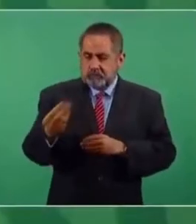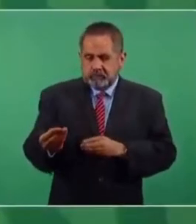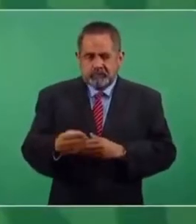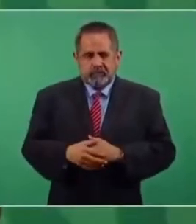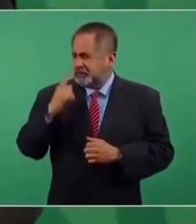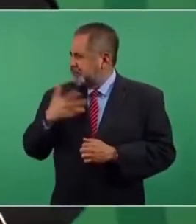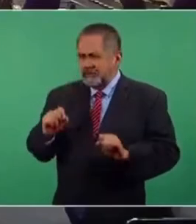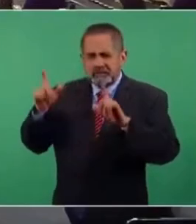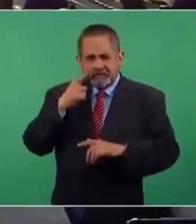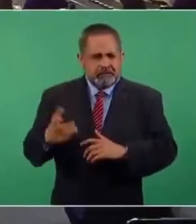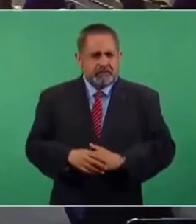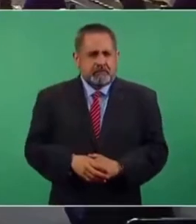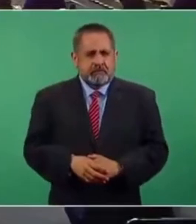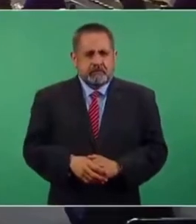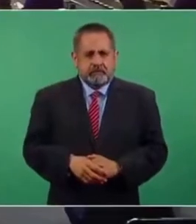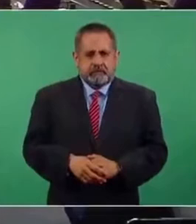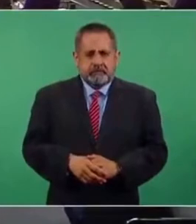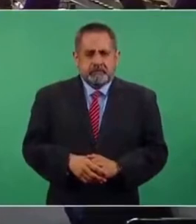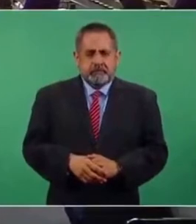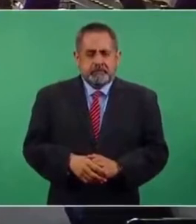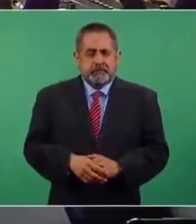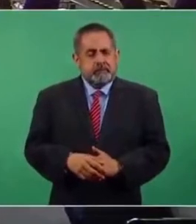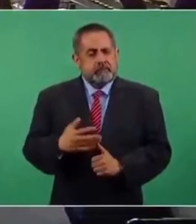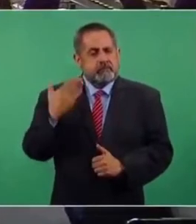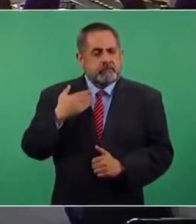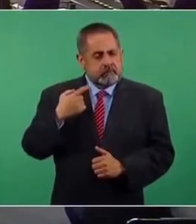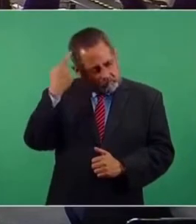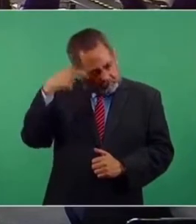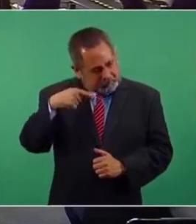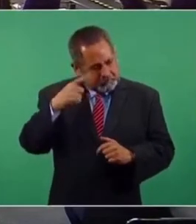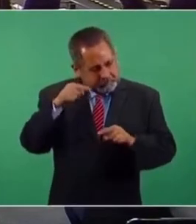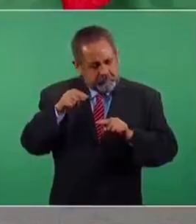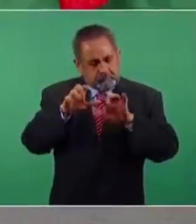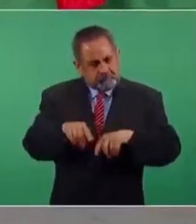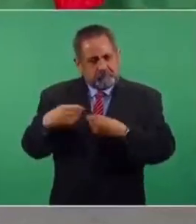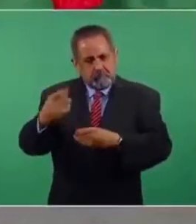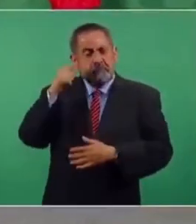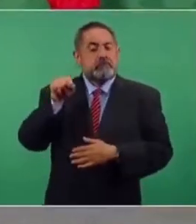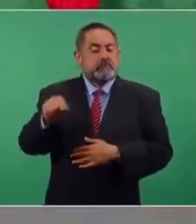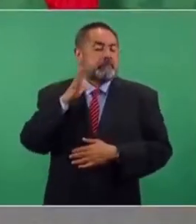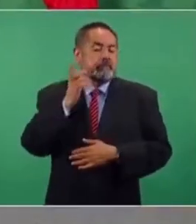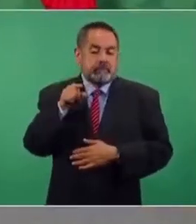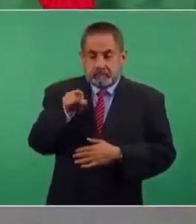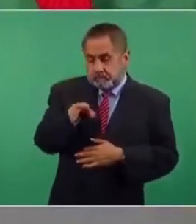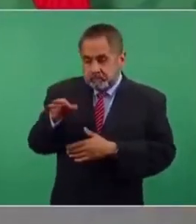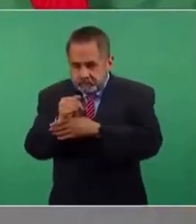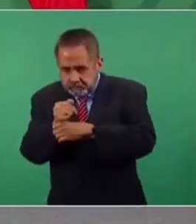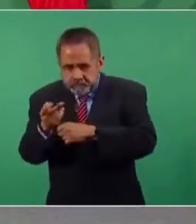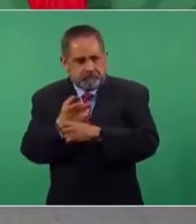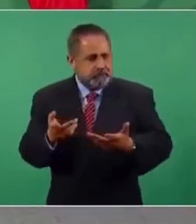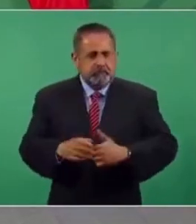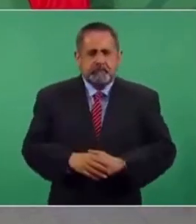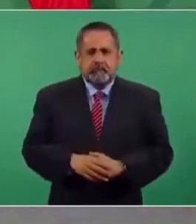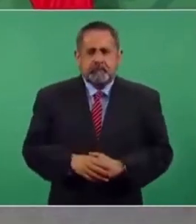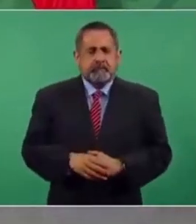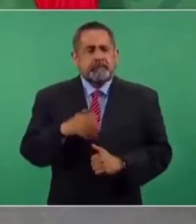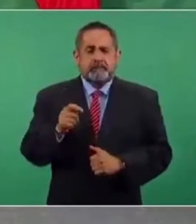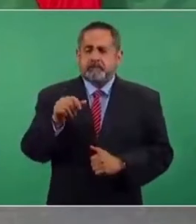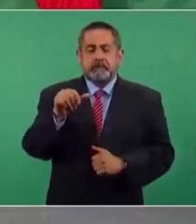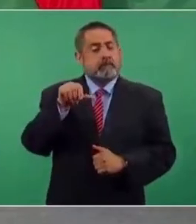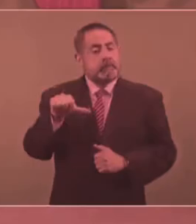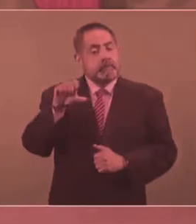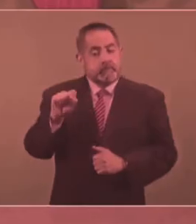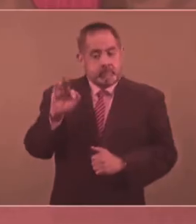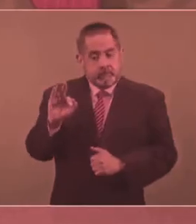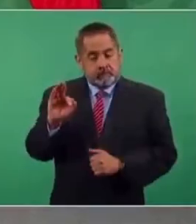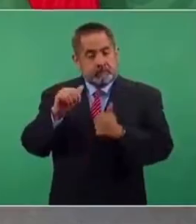a ver si no lo tengo ahí, en su momento, para que la Cámara de Diputados interviniera, porque la auditoría